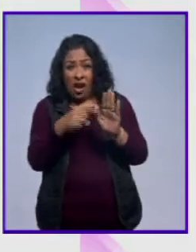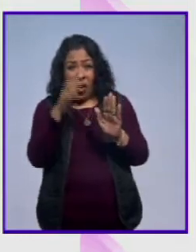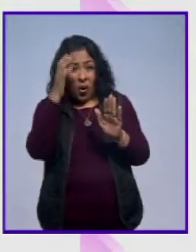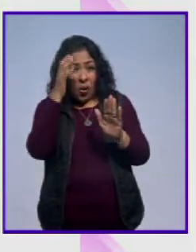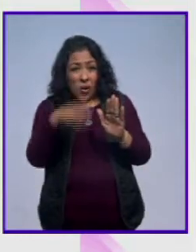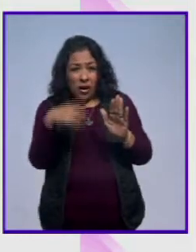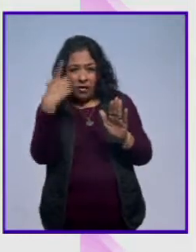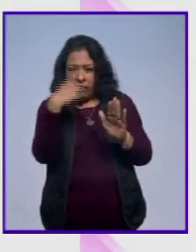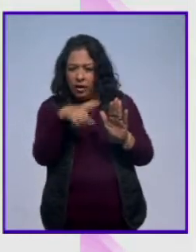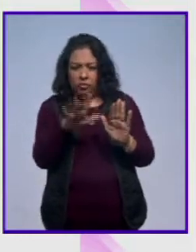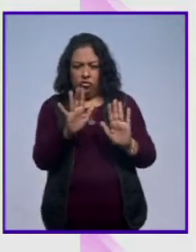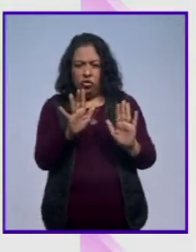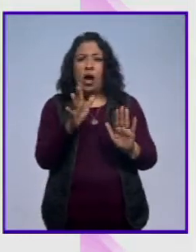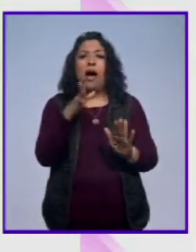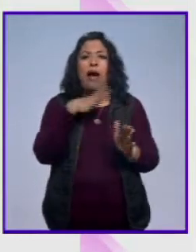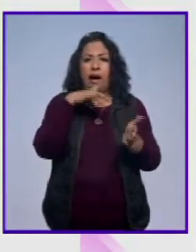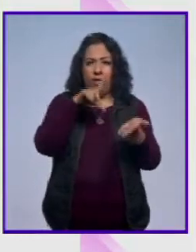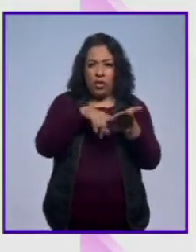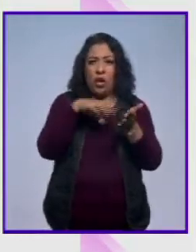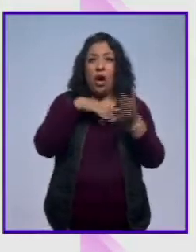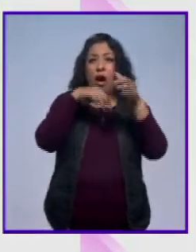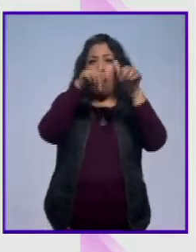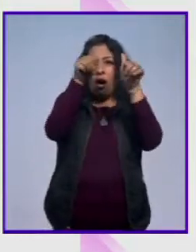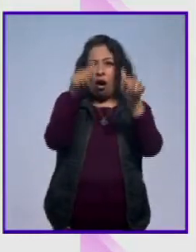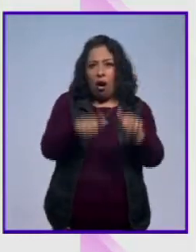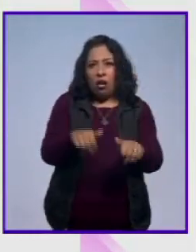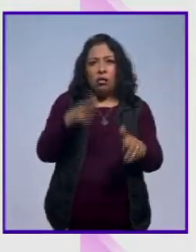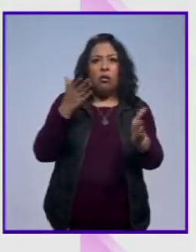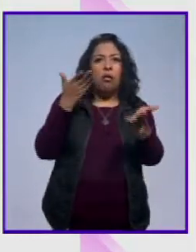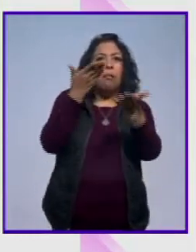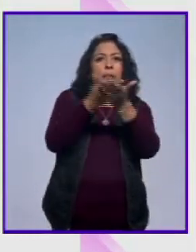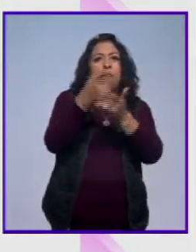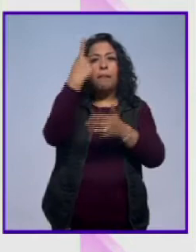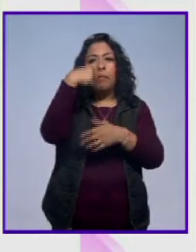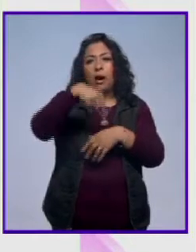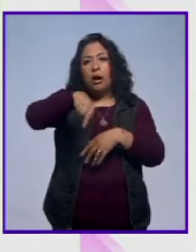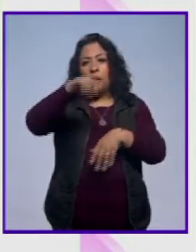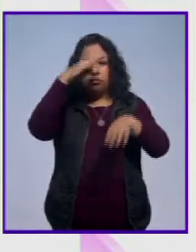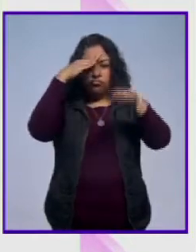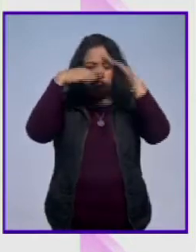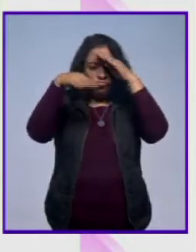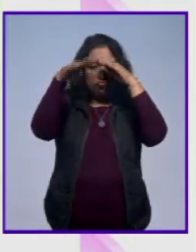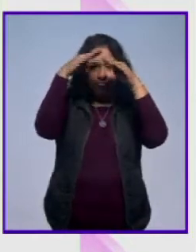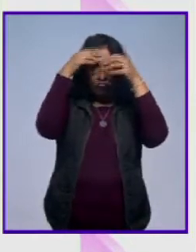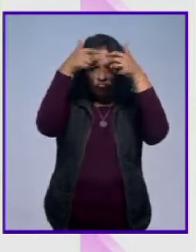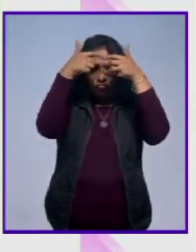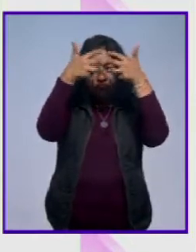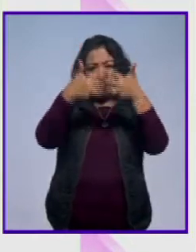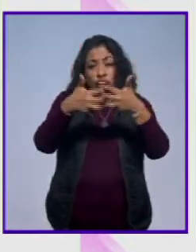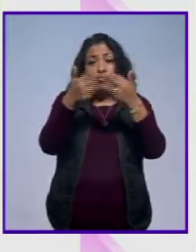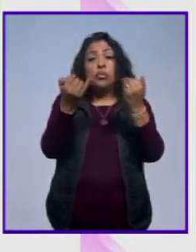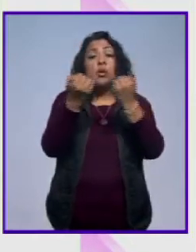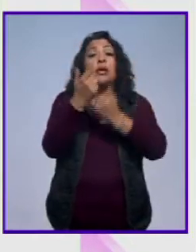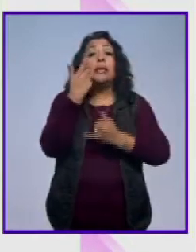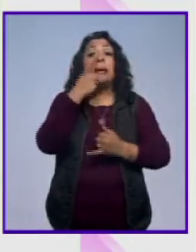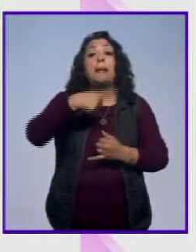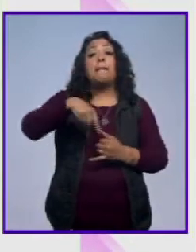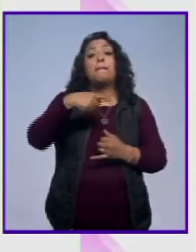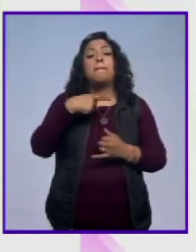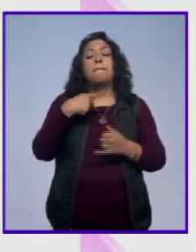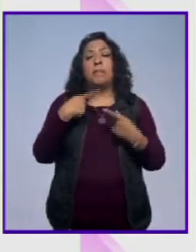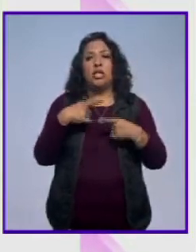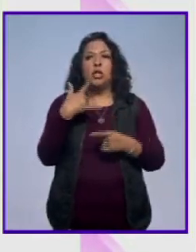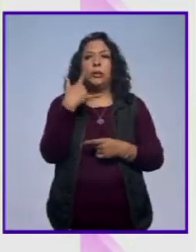un discurso artístico que se está articulando, que propone una reflexión, pero que también pretende que el público se